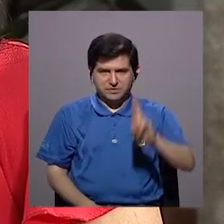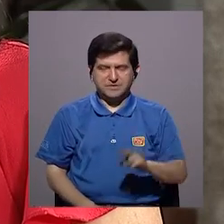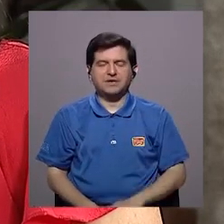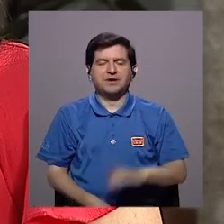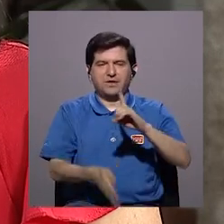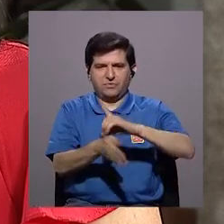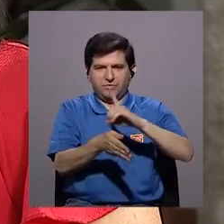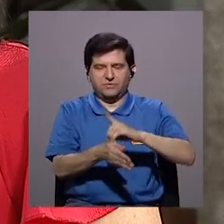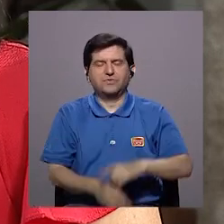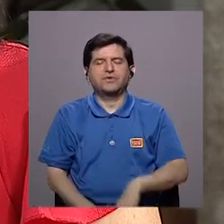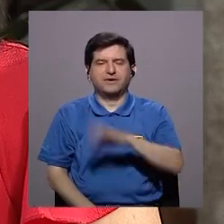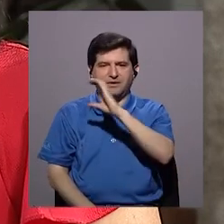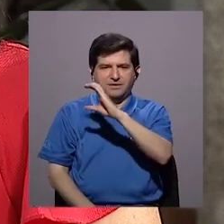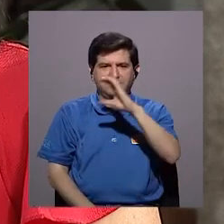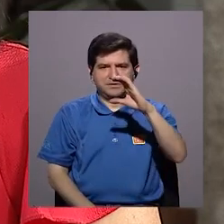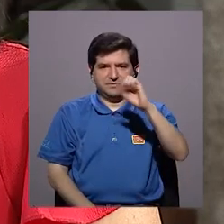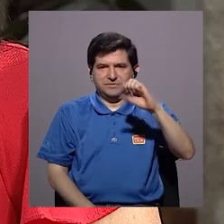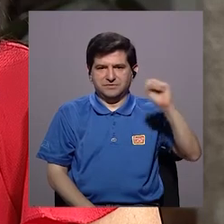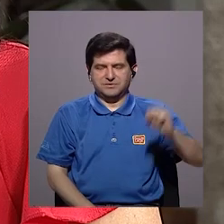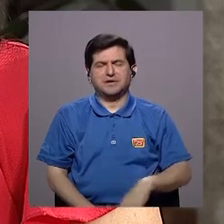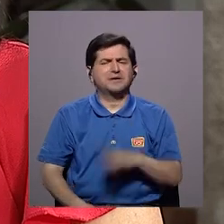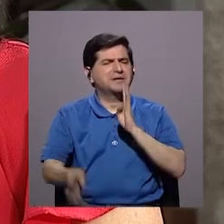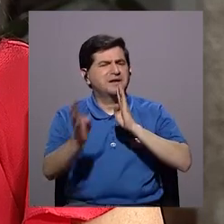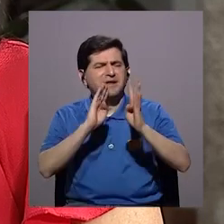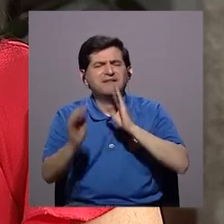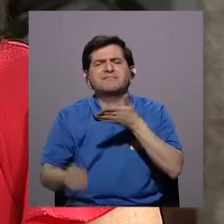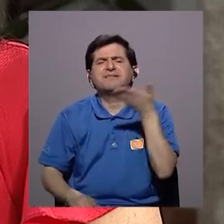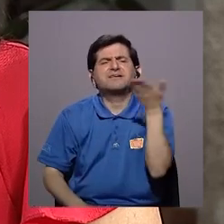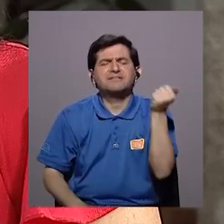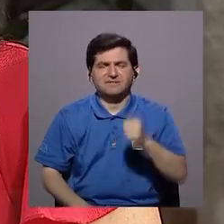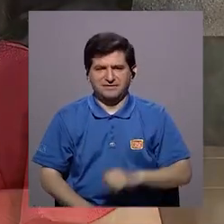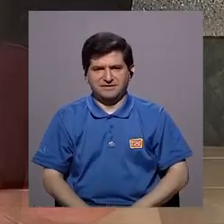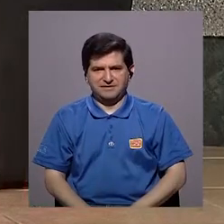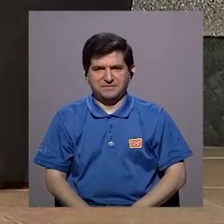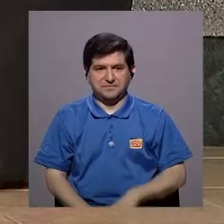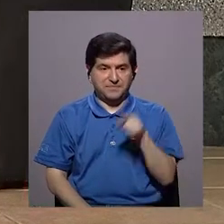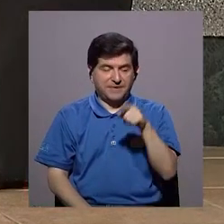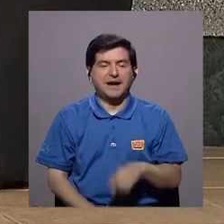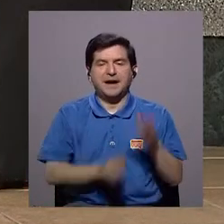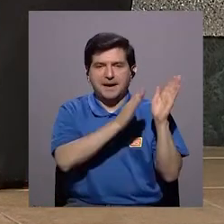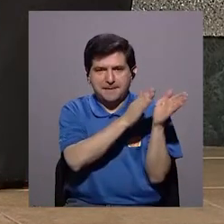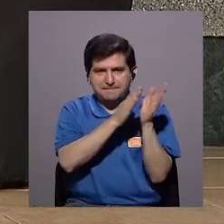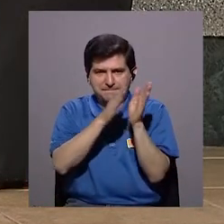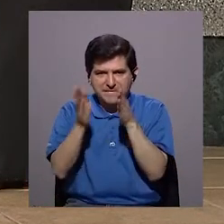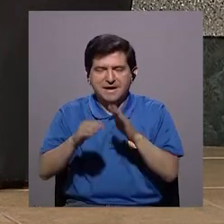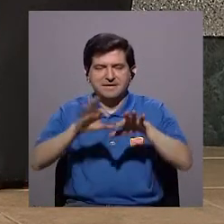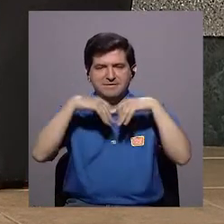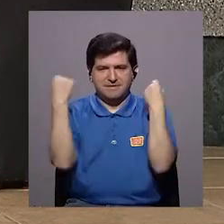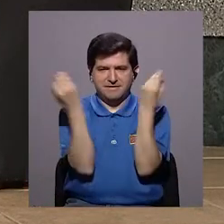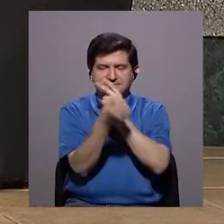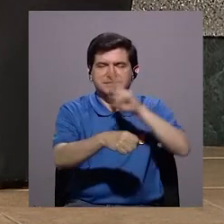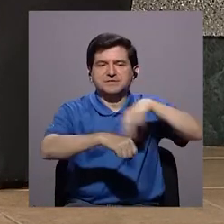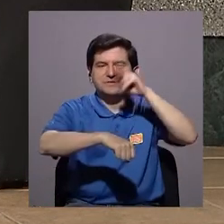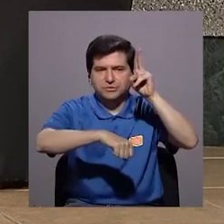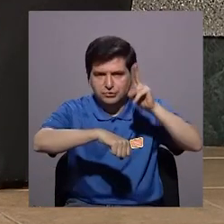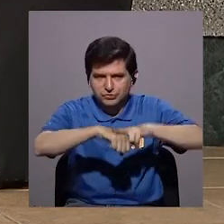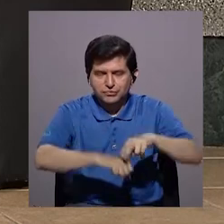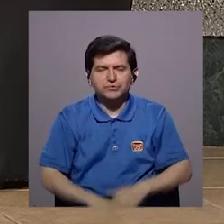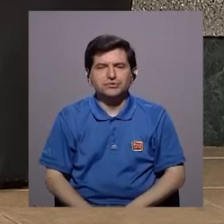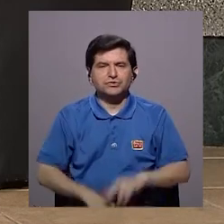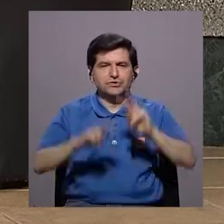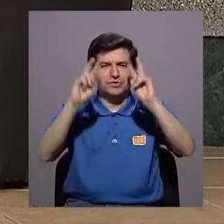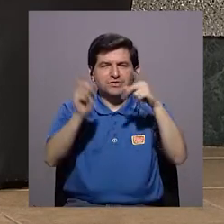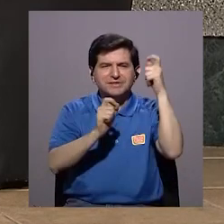además médica de la Caja Costa Ricense del Seguro Social para conversarnos acerca de la planificación familiar natural,